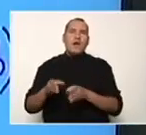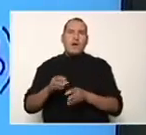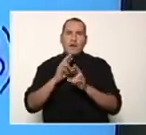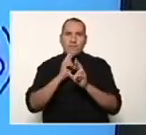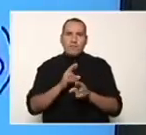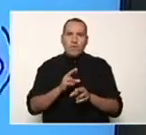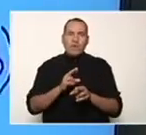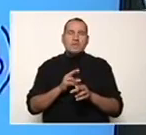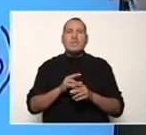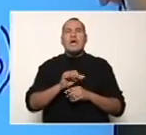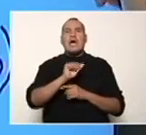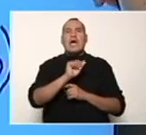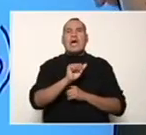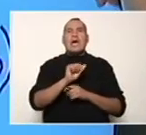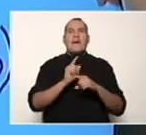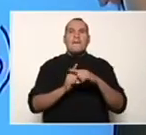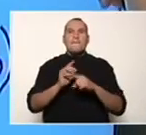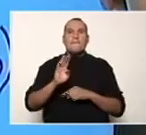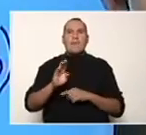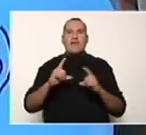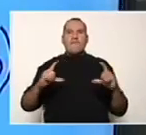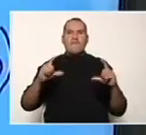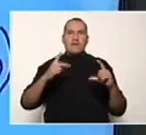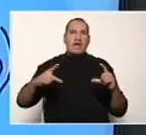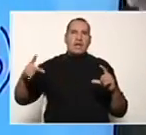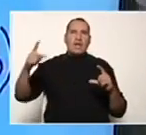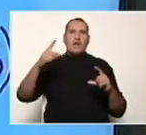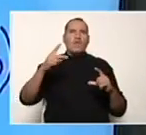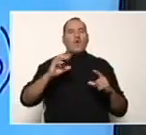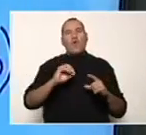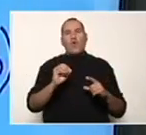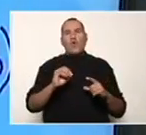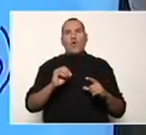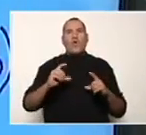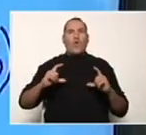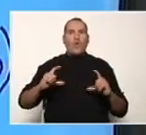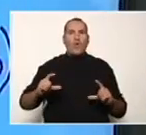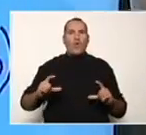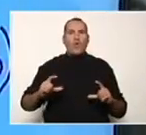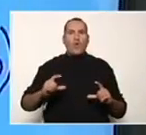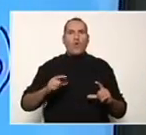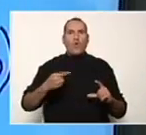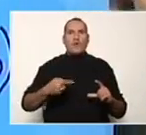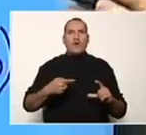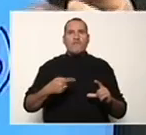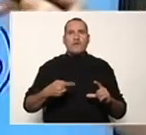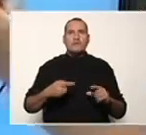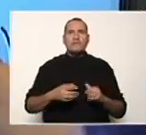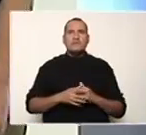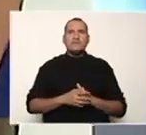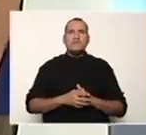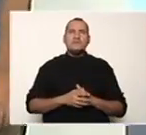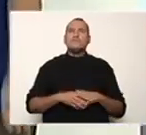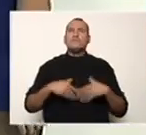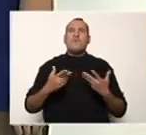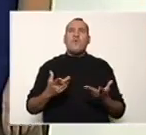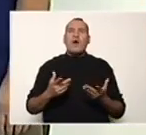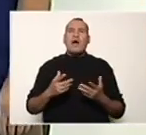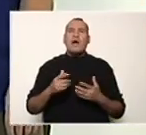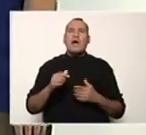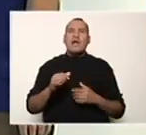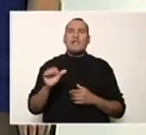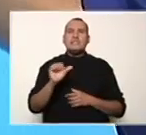cuadrado de una suma o el cuadrado de una diferencia. Quien me dice cuál es el signo que queda resultante